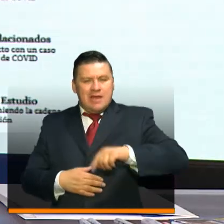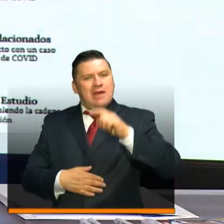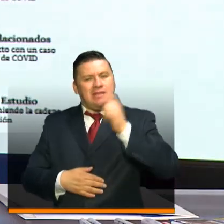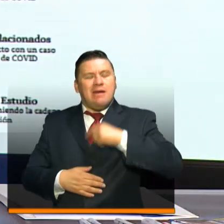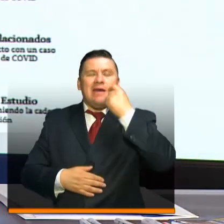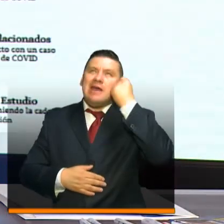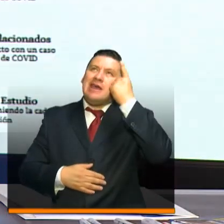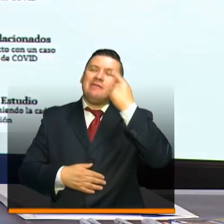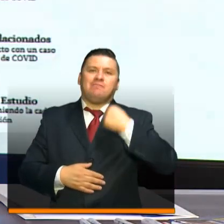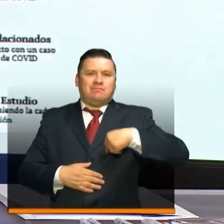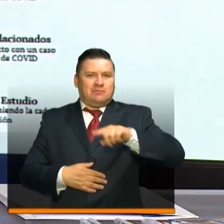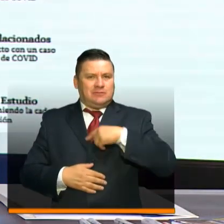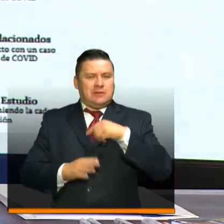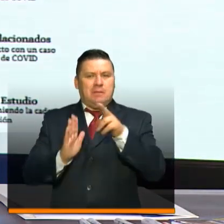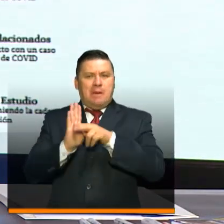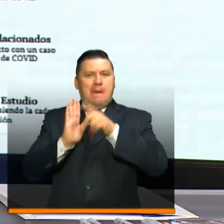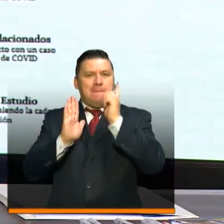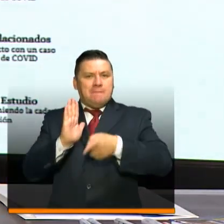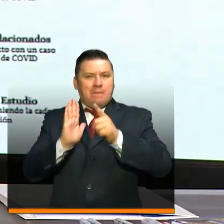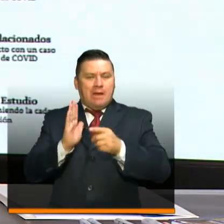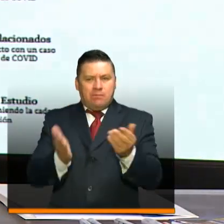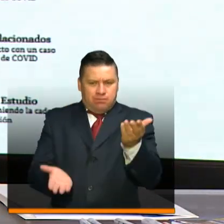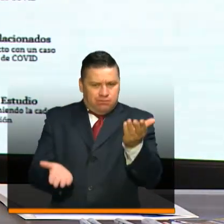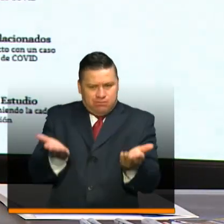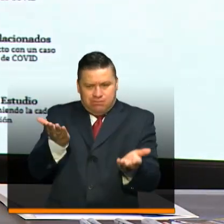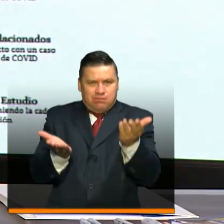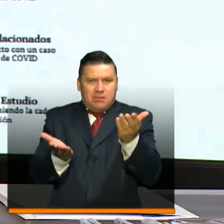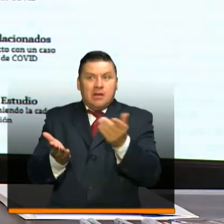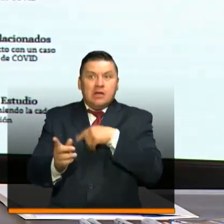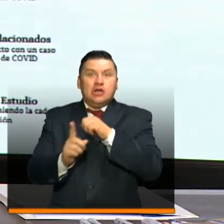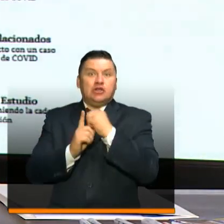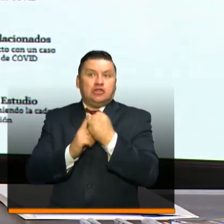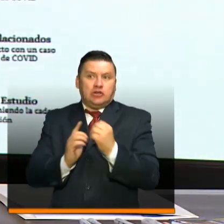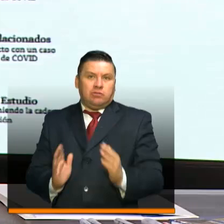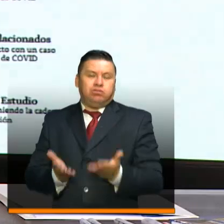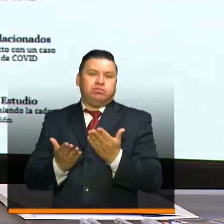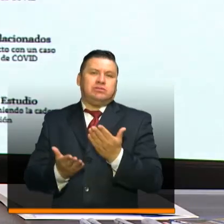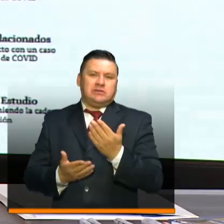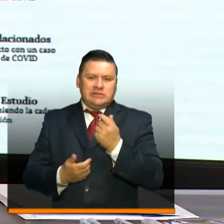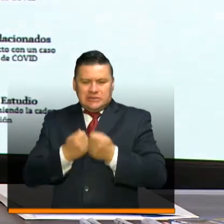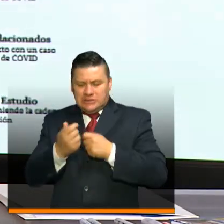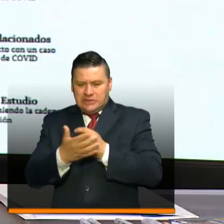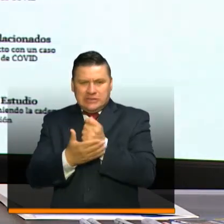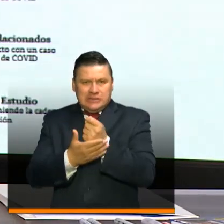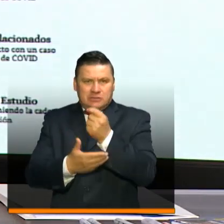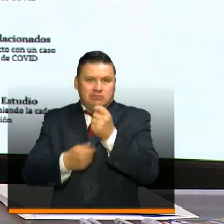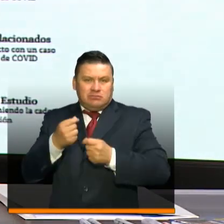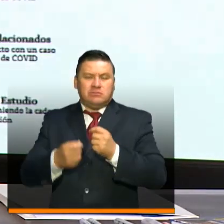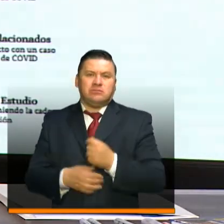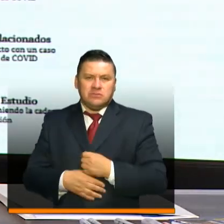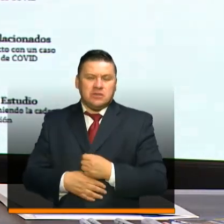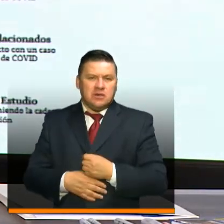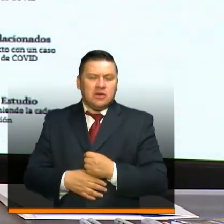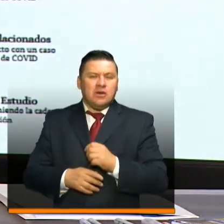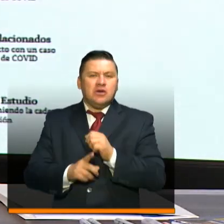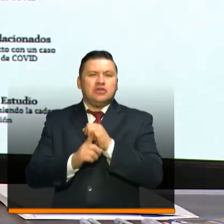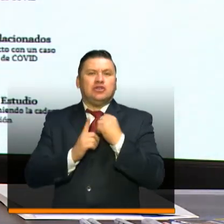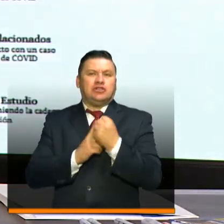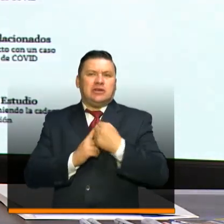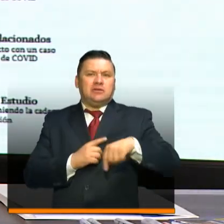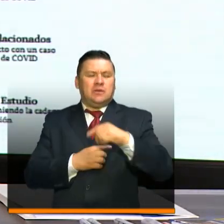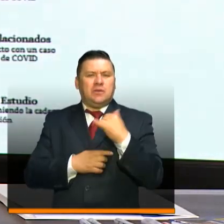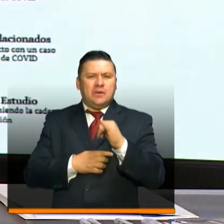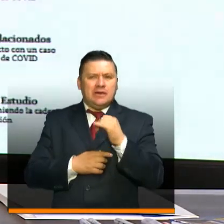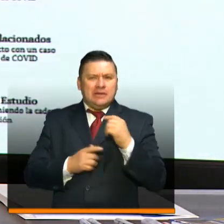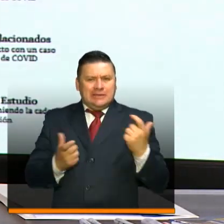debemos entender que las medidas que hemos tomado tienen costos sociales y tienen costos económicos. Los costos sociales los